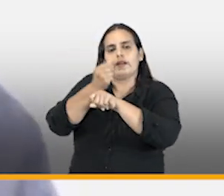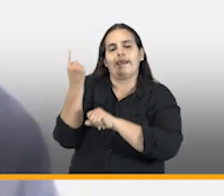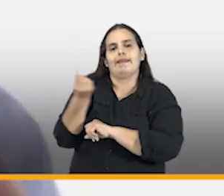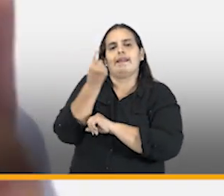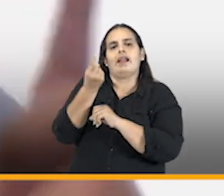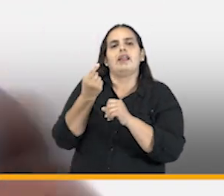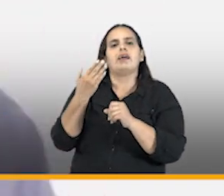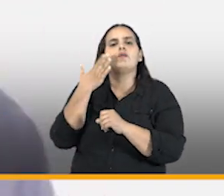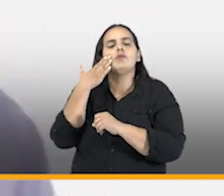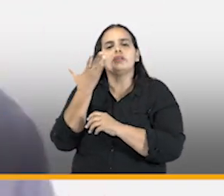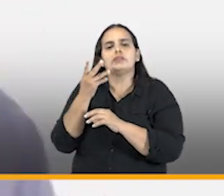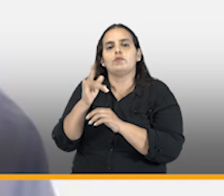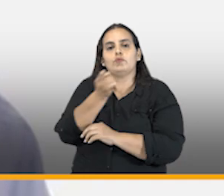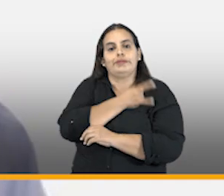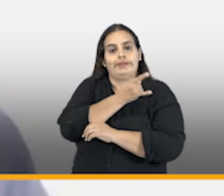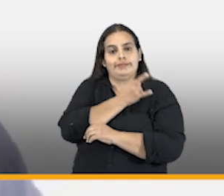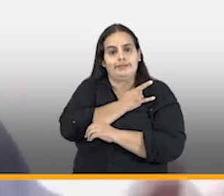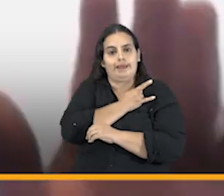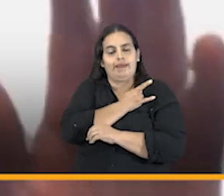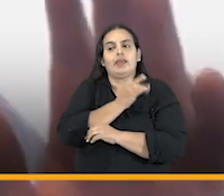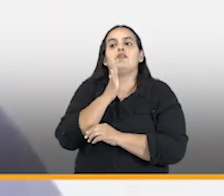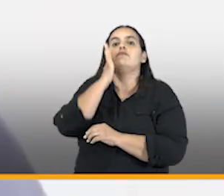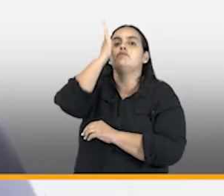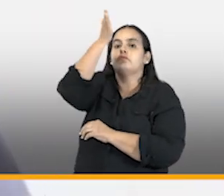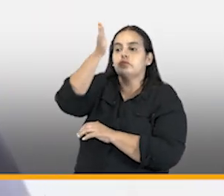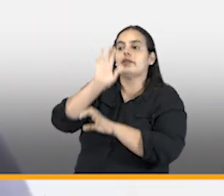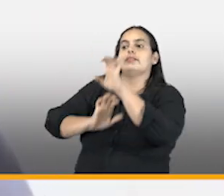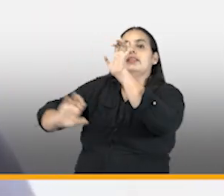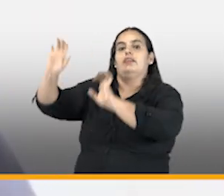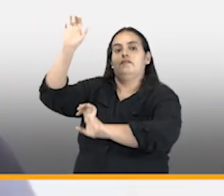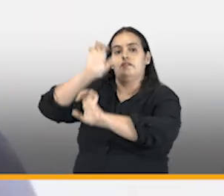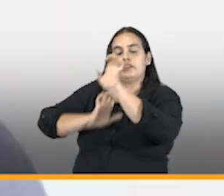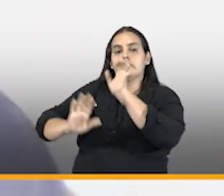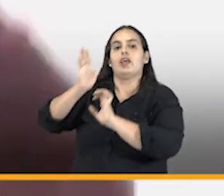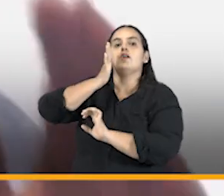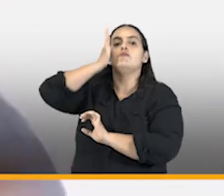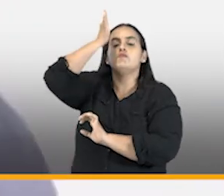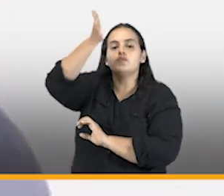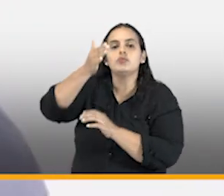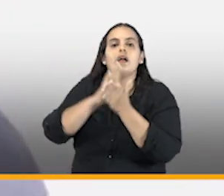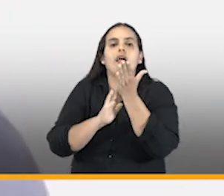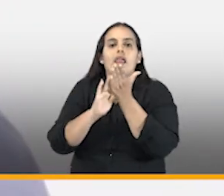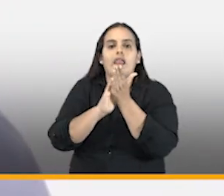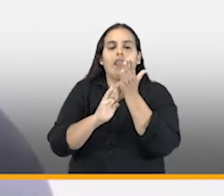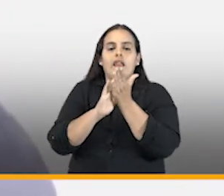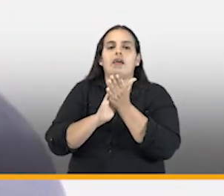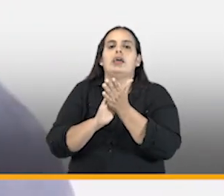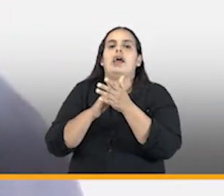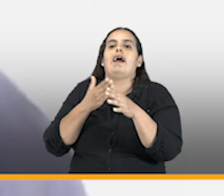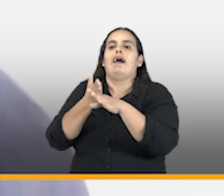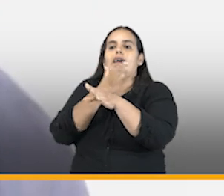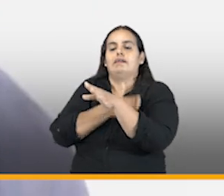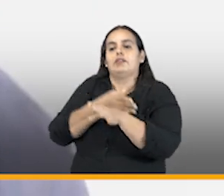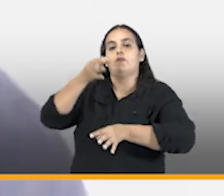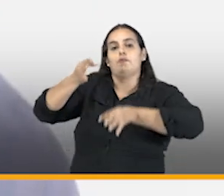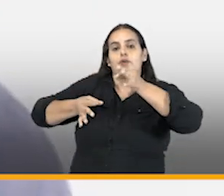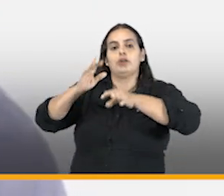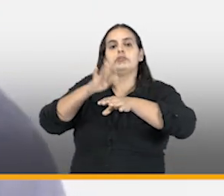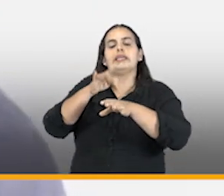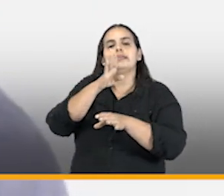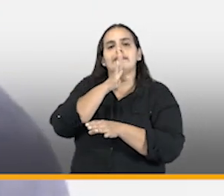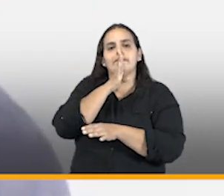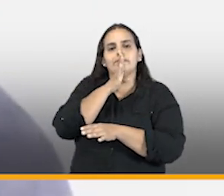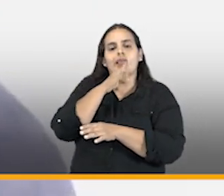con las universidades el futuro de los defensores del estado y el futuro de la prevención del daño antivirídico pasa por las